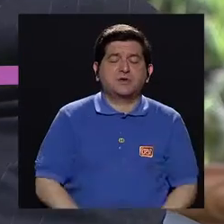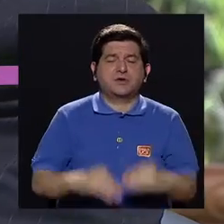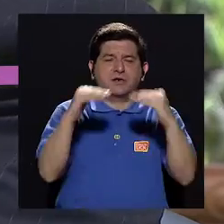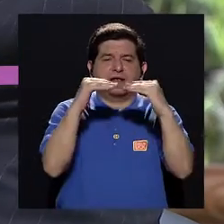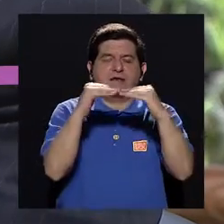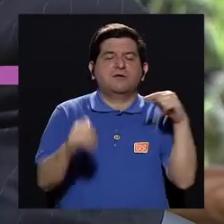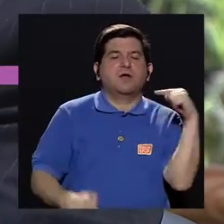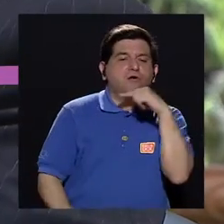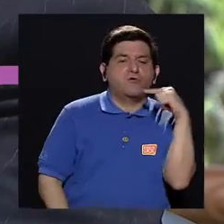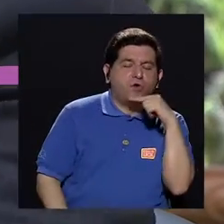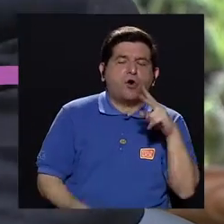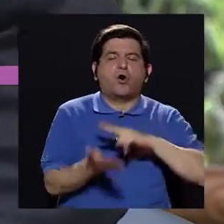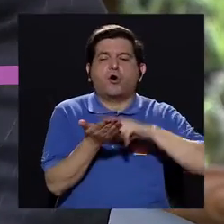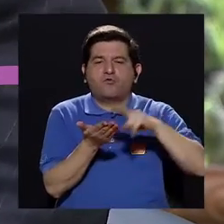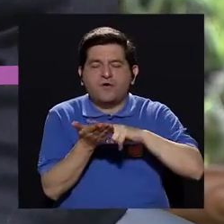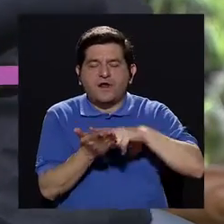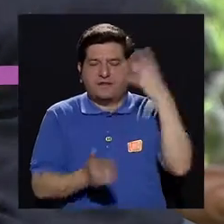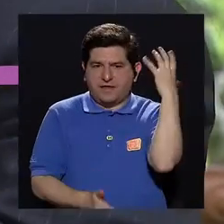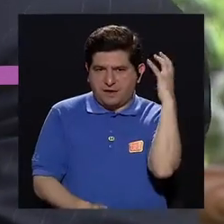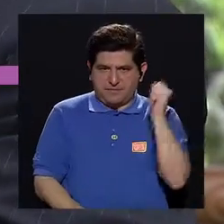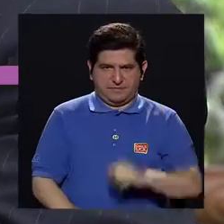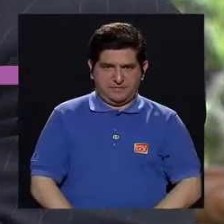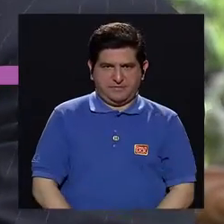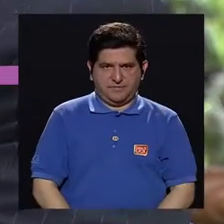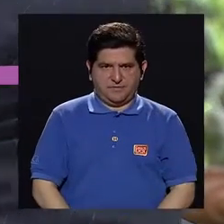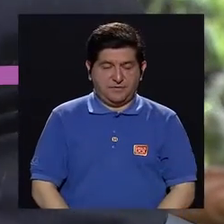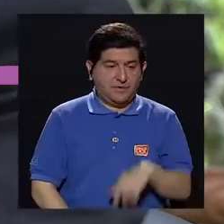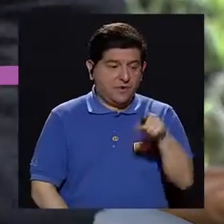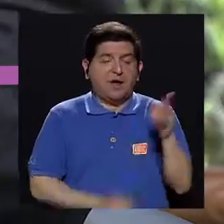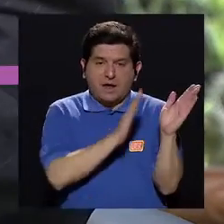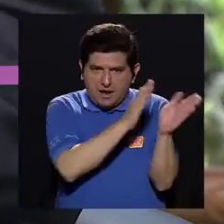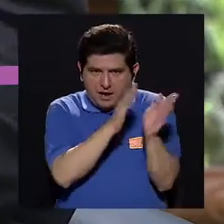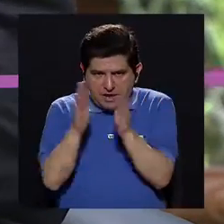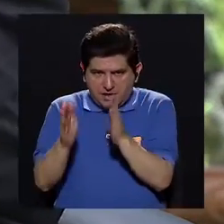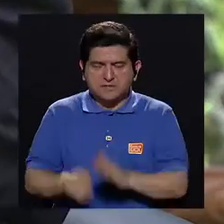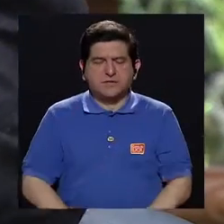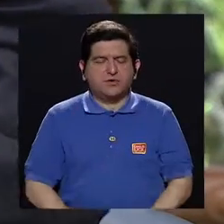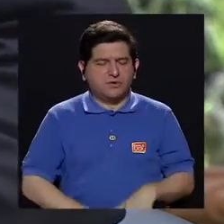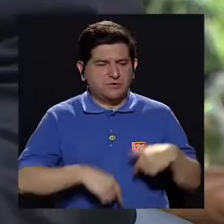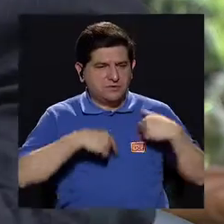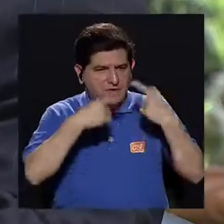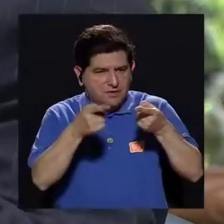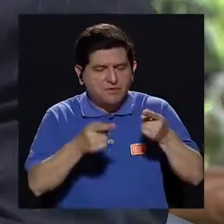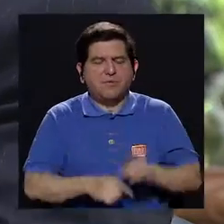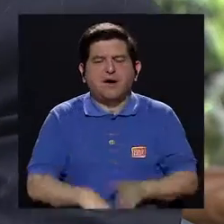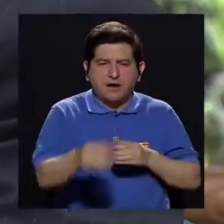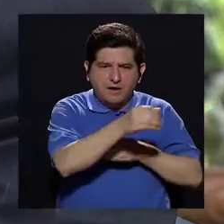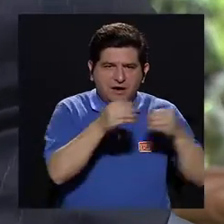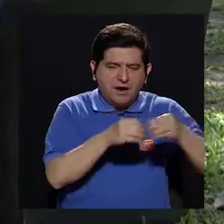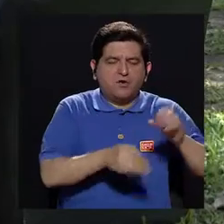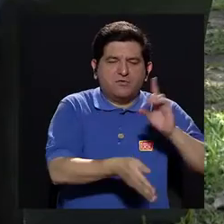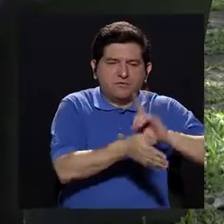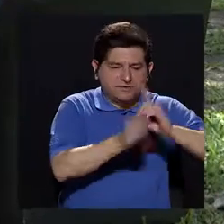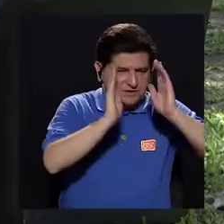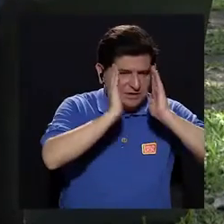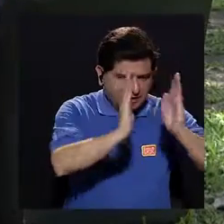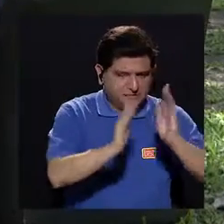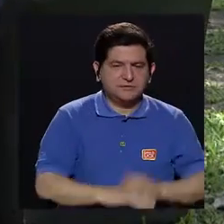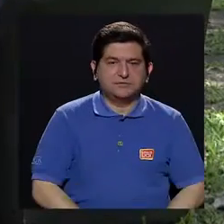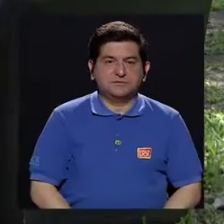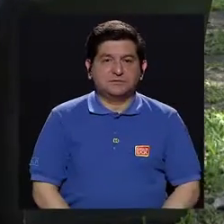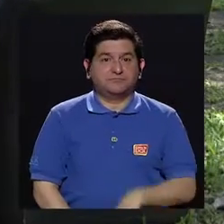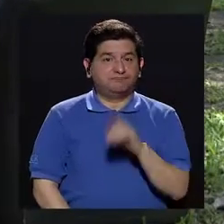rojo, si es verde, si es amarillo. Y entonces, en ese orden, van ingresando a los consultorios. Claro,